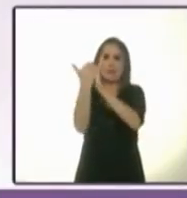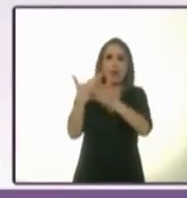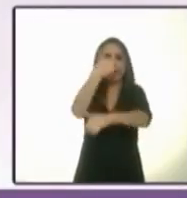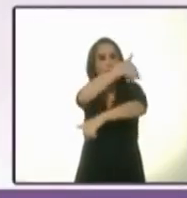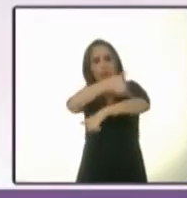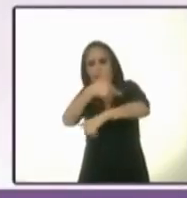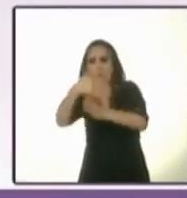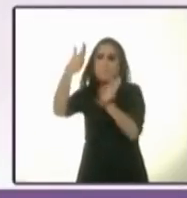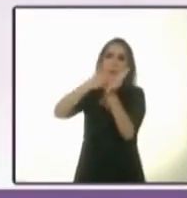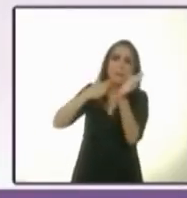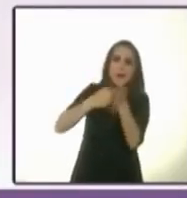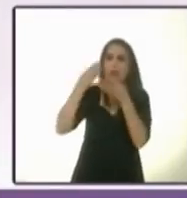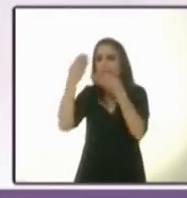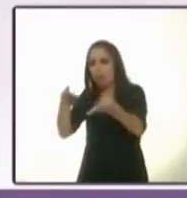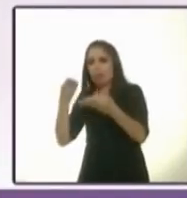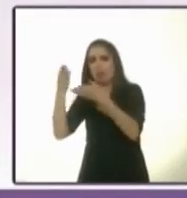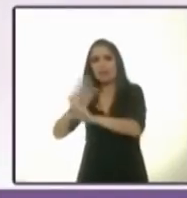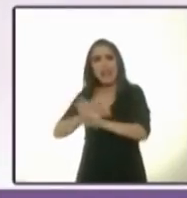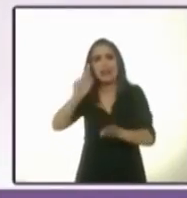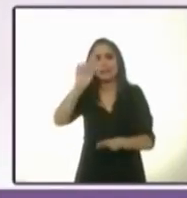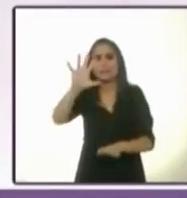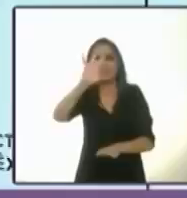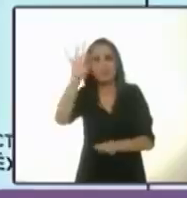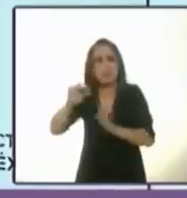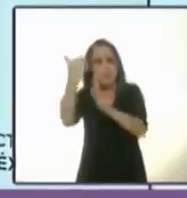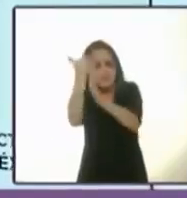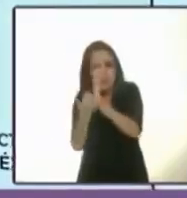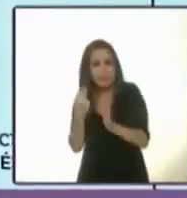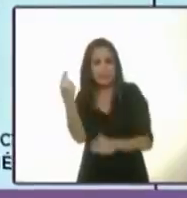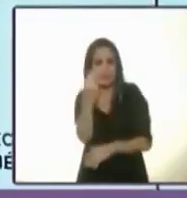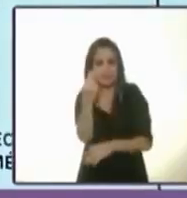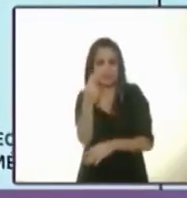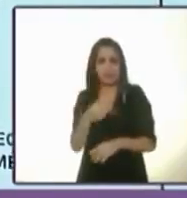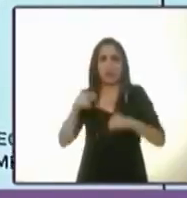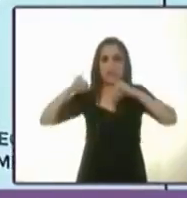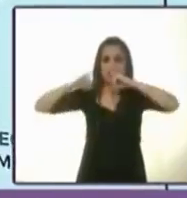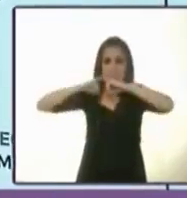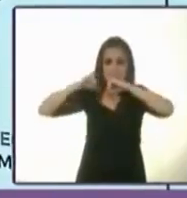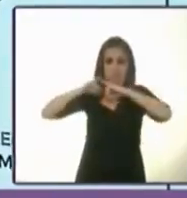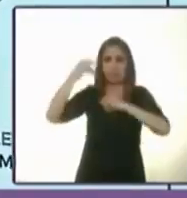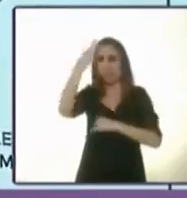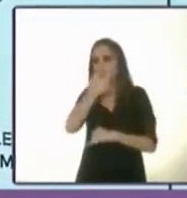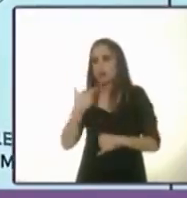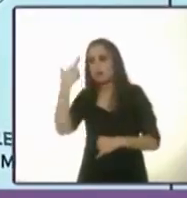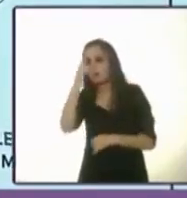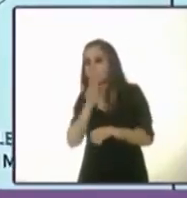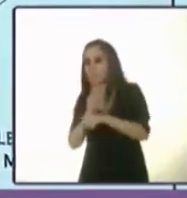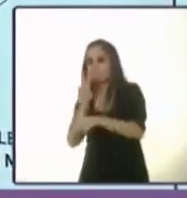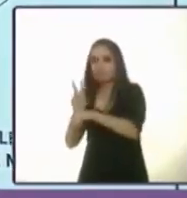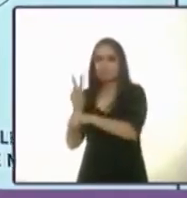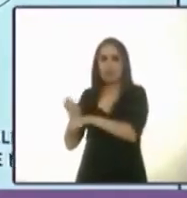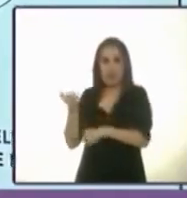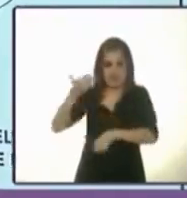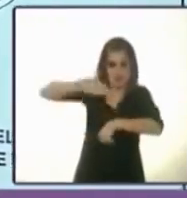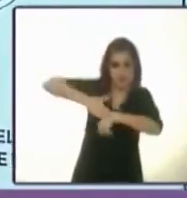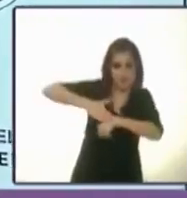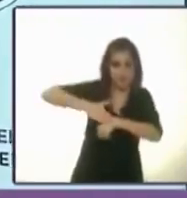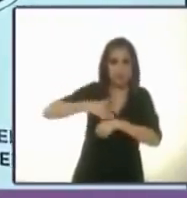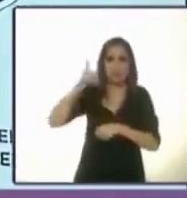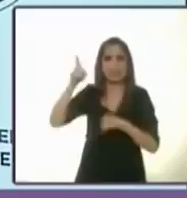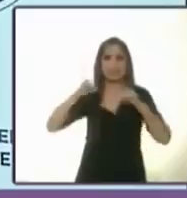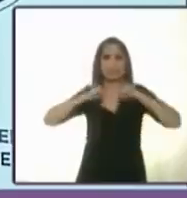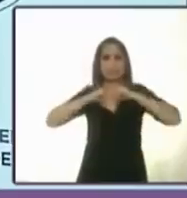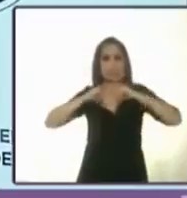85%. Y vamos a transformar el Instituto de Verificación Administrativa en el